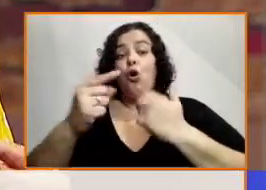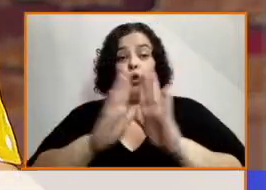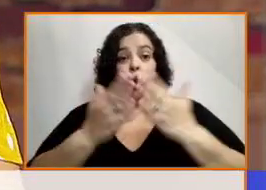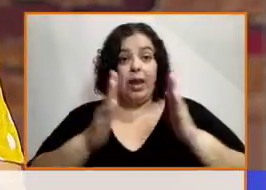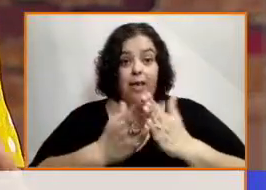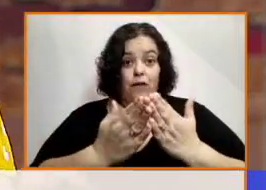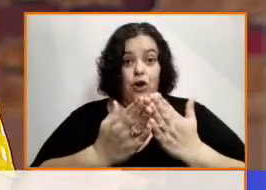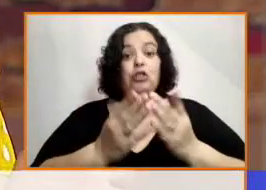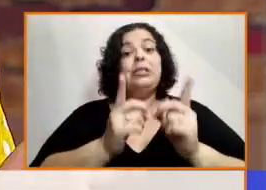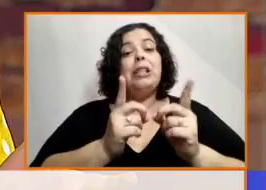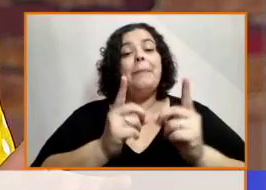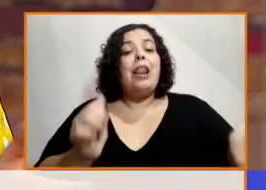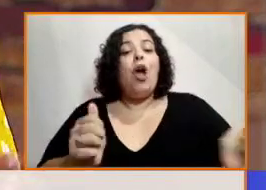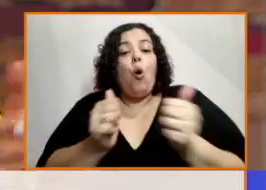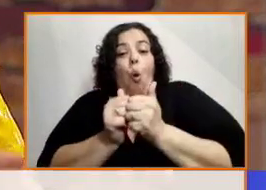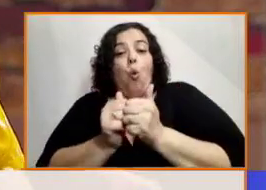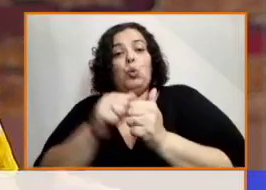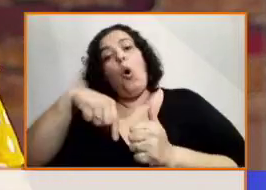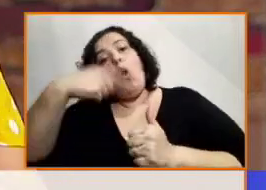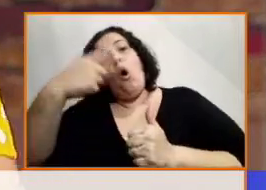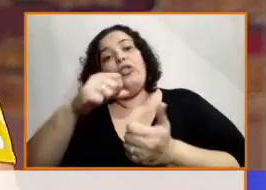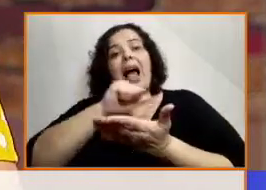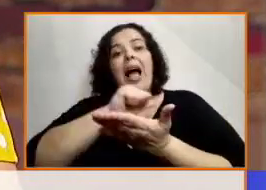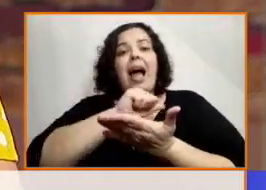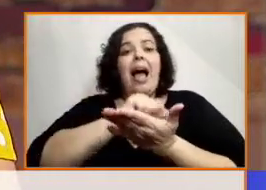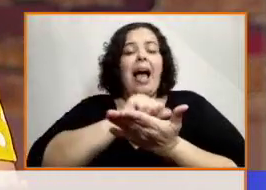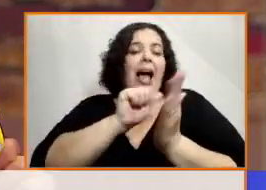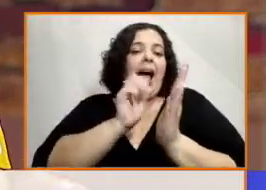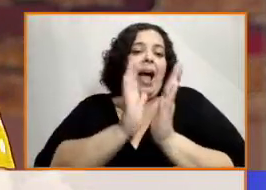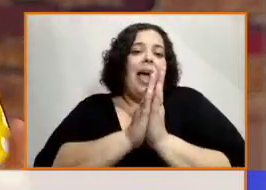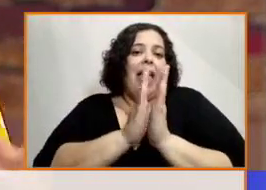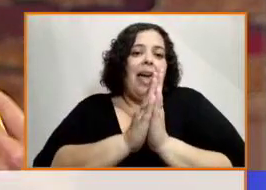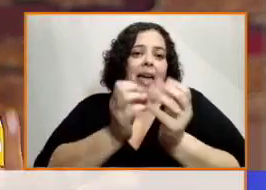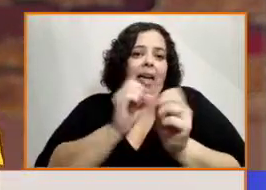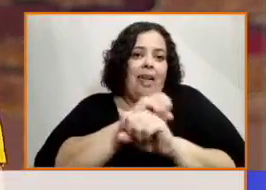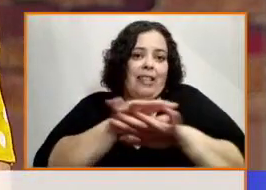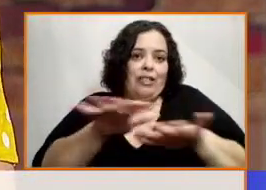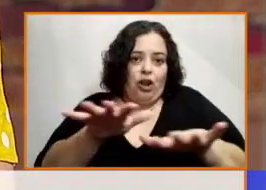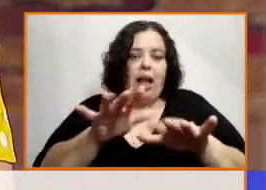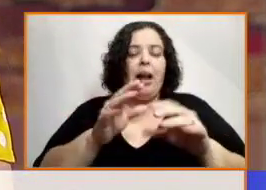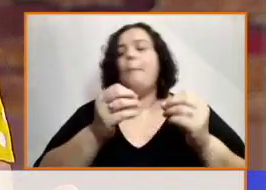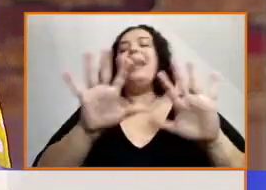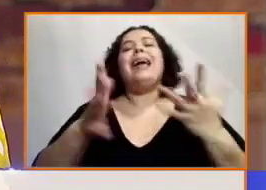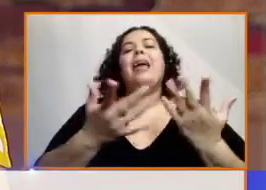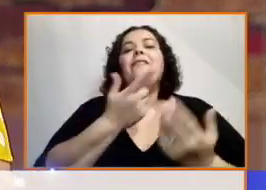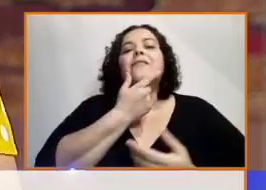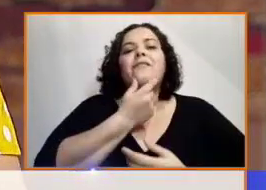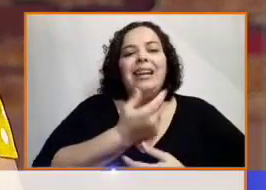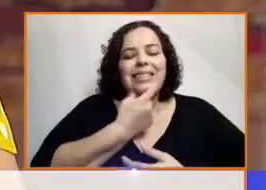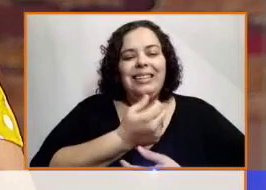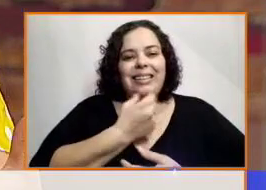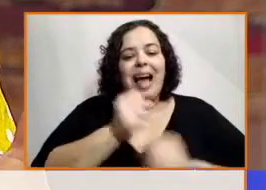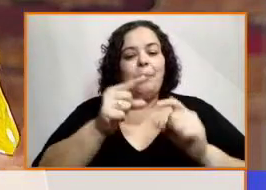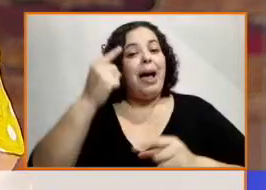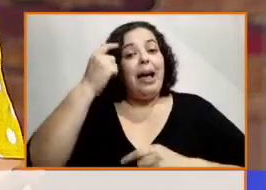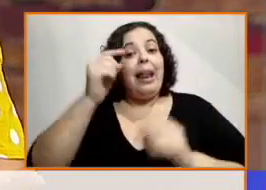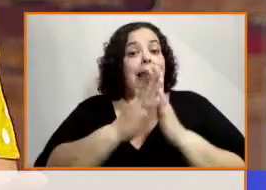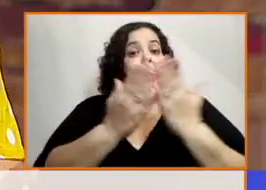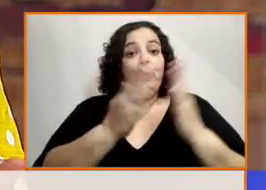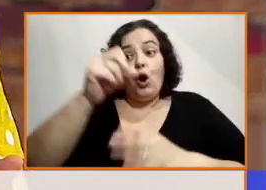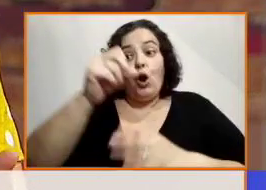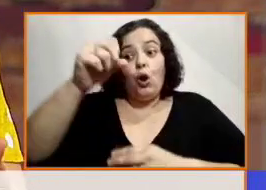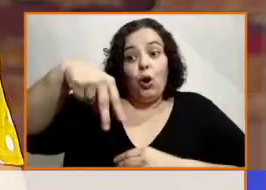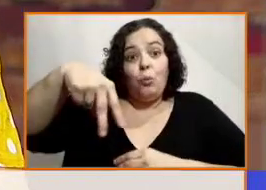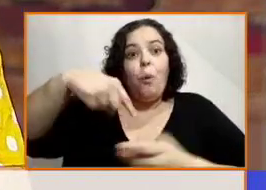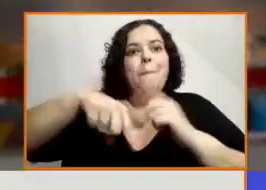Nuestra idea es facilitar estos formatos a libros que están pensados de forma convencional. Después tenemos otras